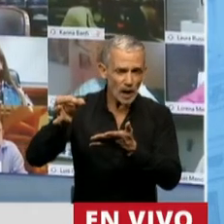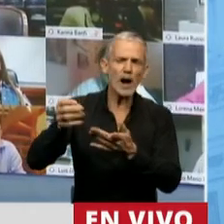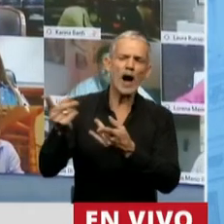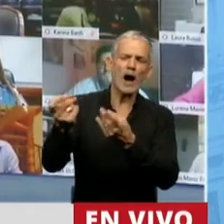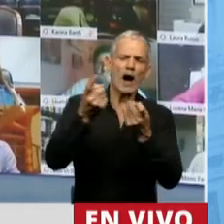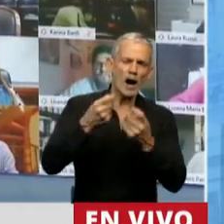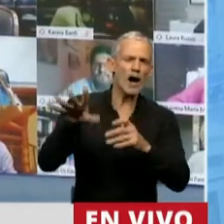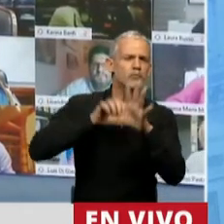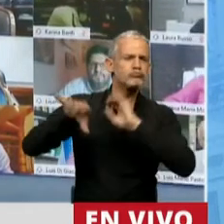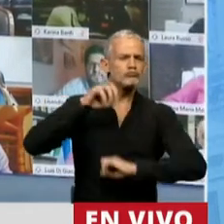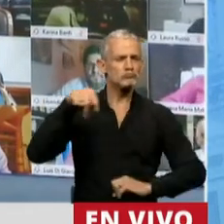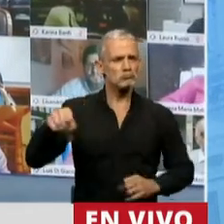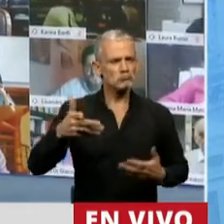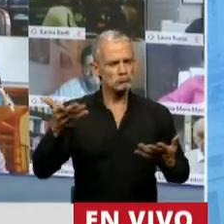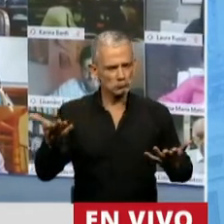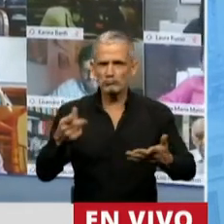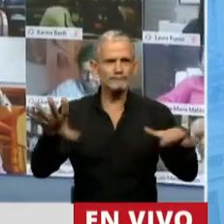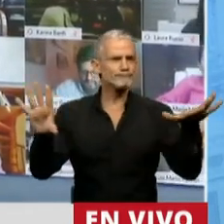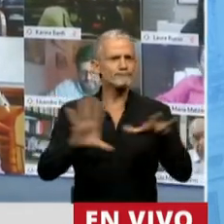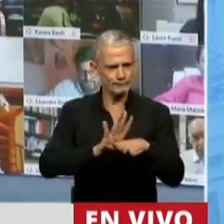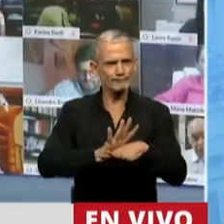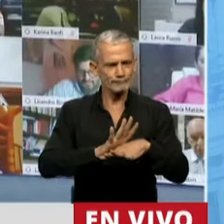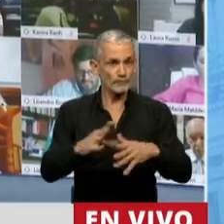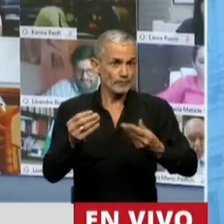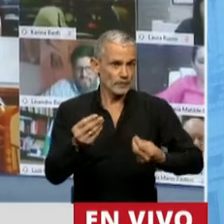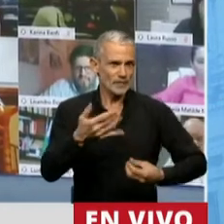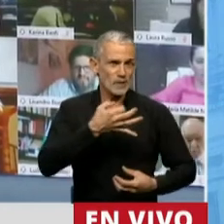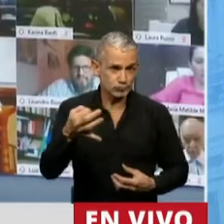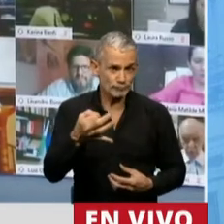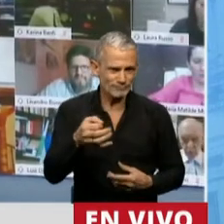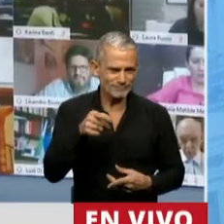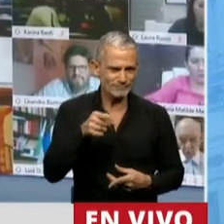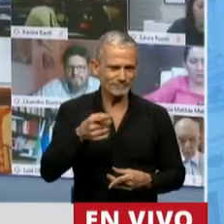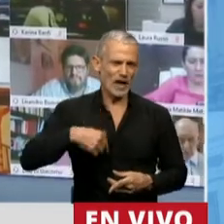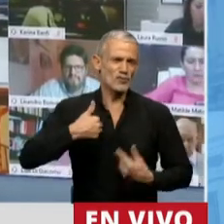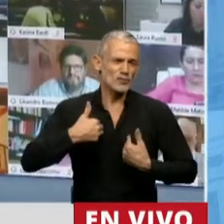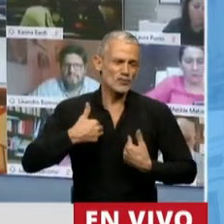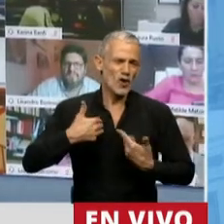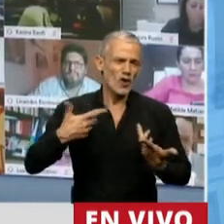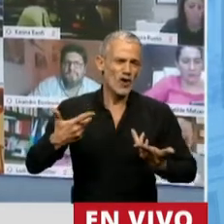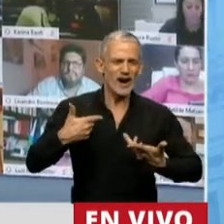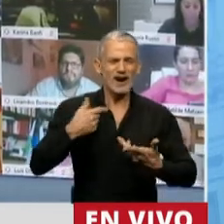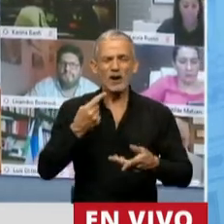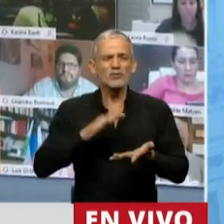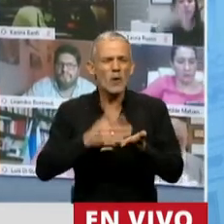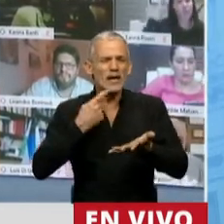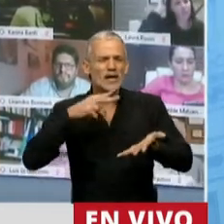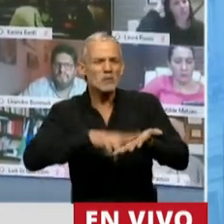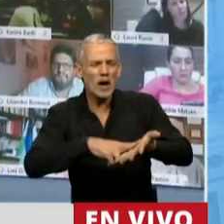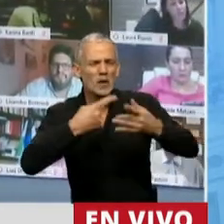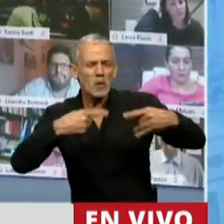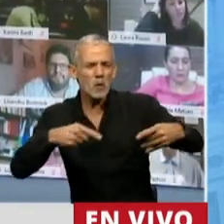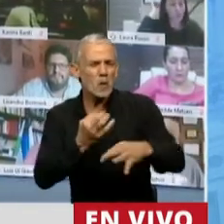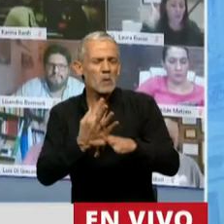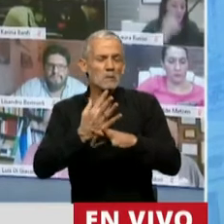este nunca es tan apropiado, porque en verdad no soy yo un tributarista ni manejo temas